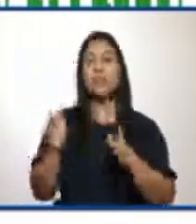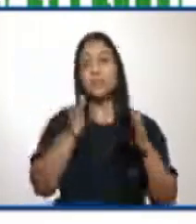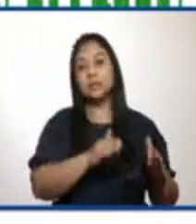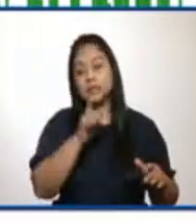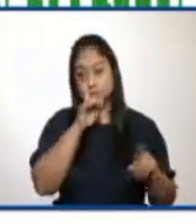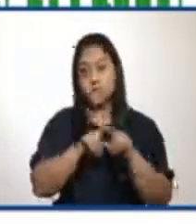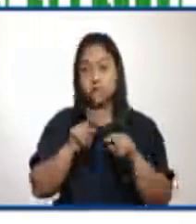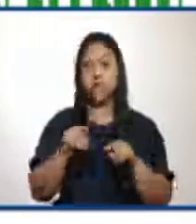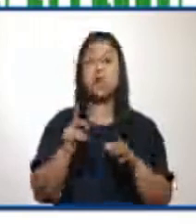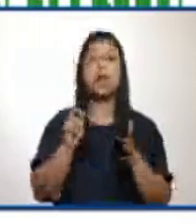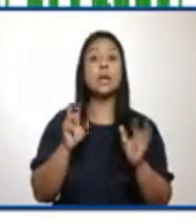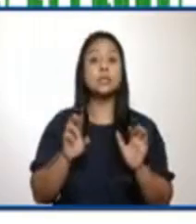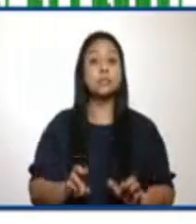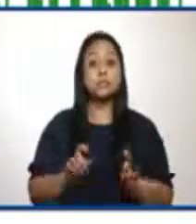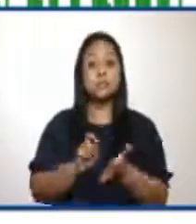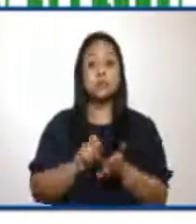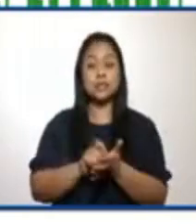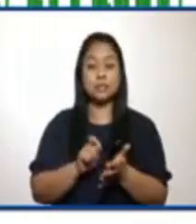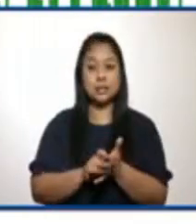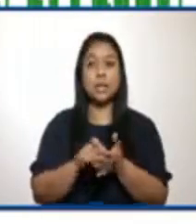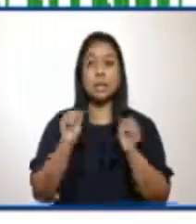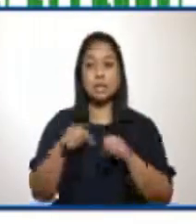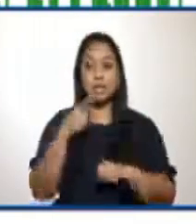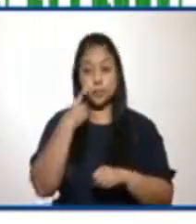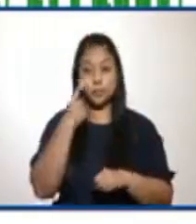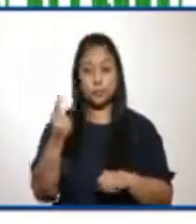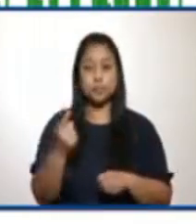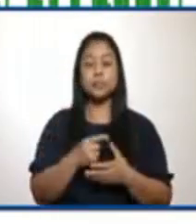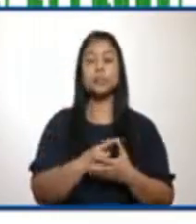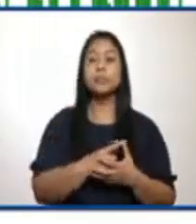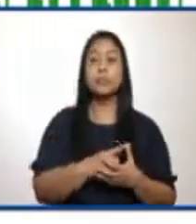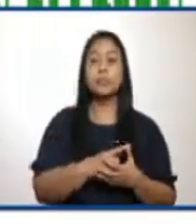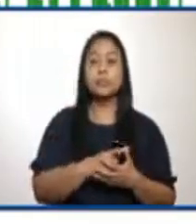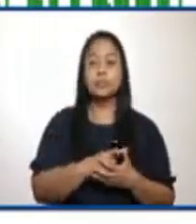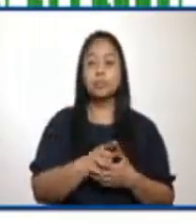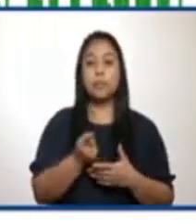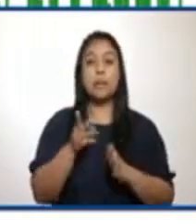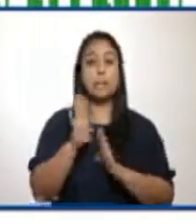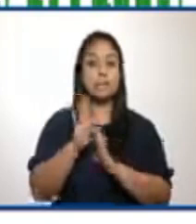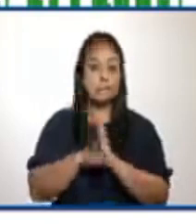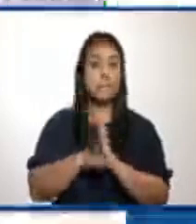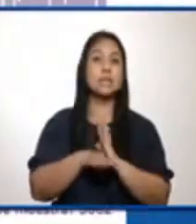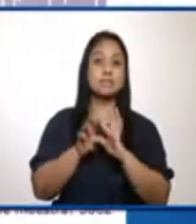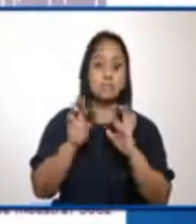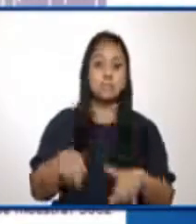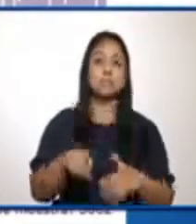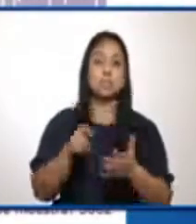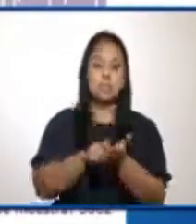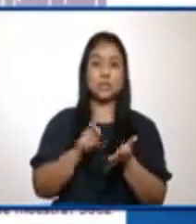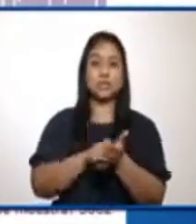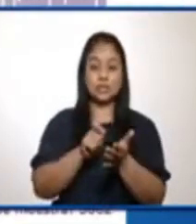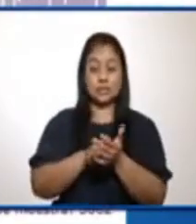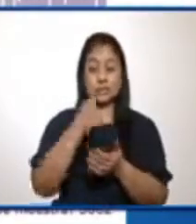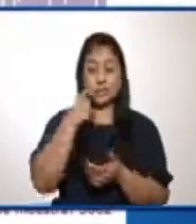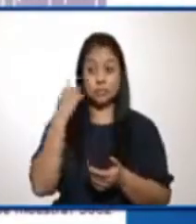casos tamizados, que es la siguiente, podemos observar también la disminución de casos tamizados y esto se evidencia